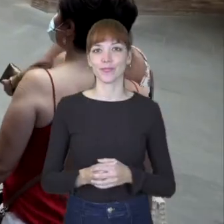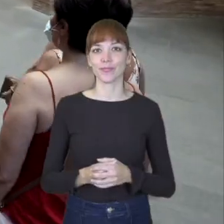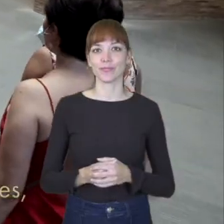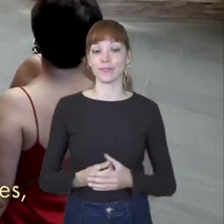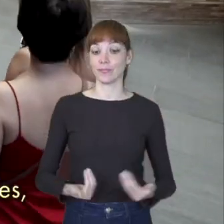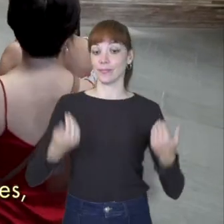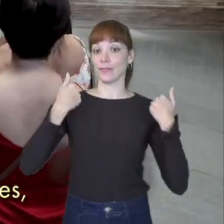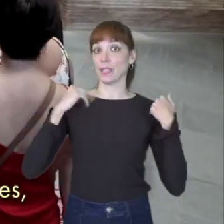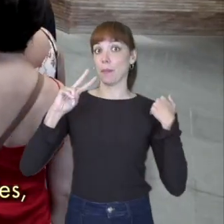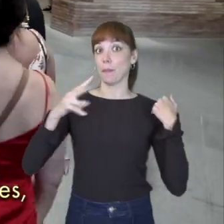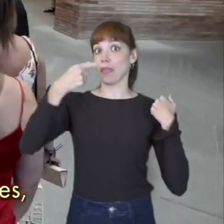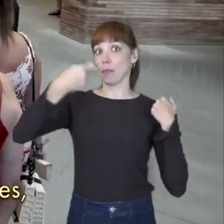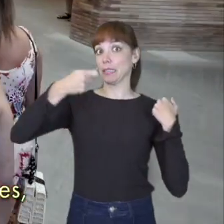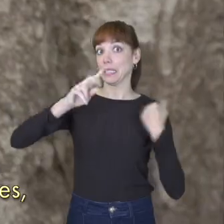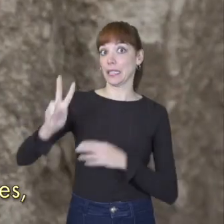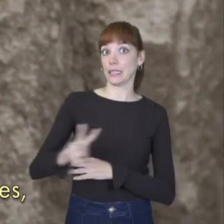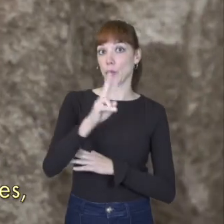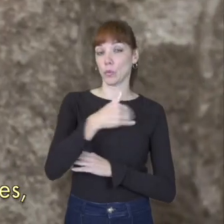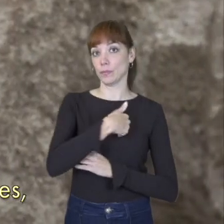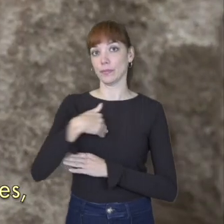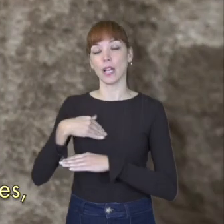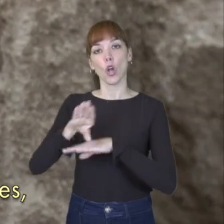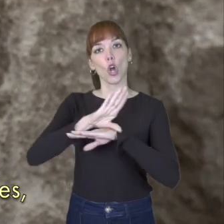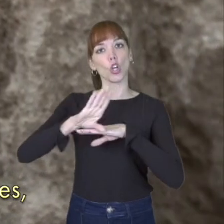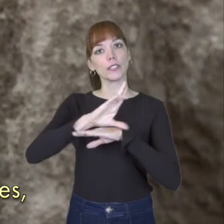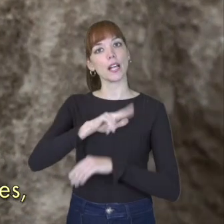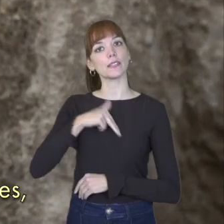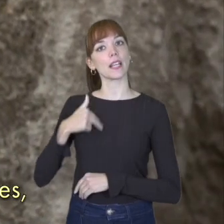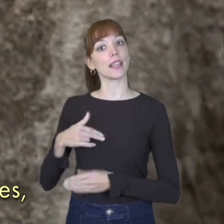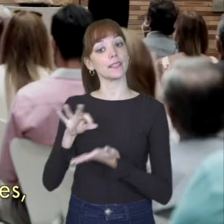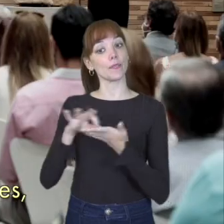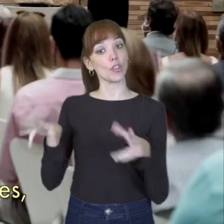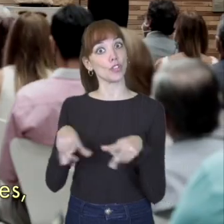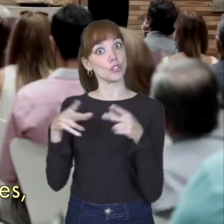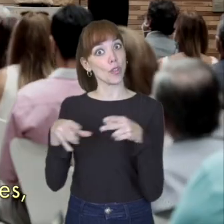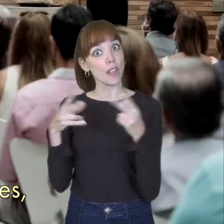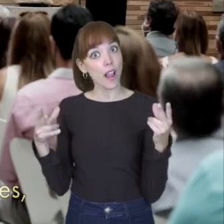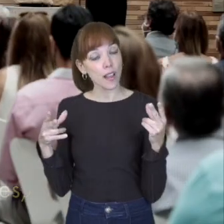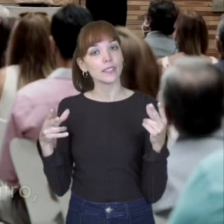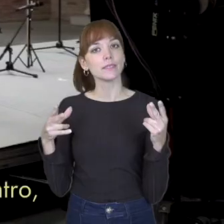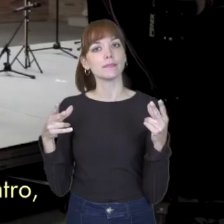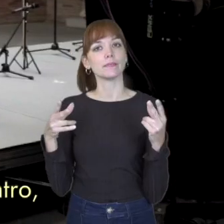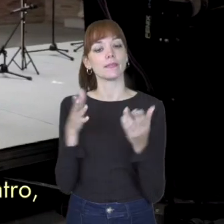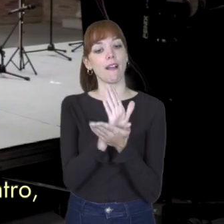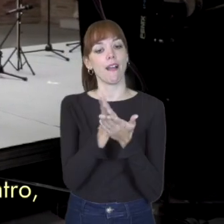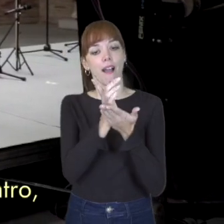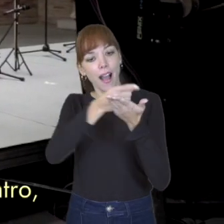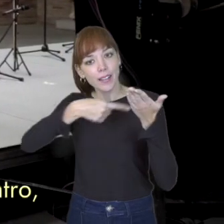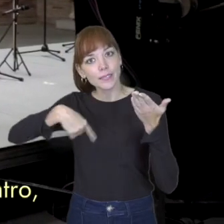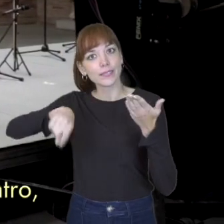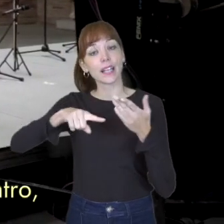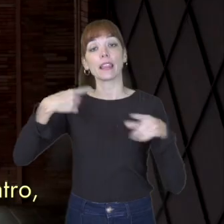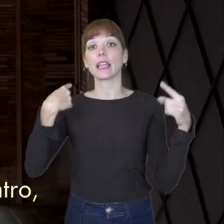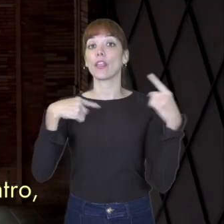Desde la Vicepresidencia Segunda y Consejería de Sanidad y Servicios Sociales, a través de la